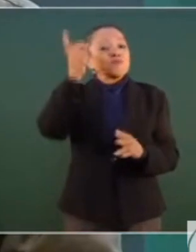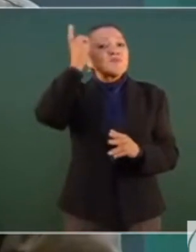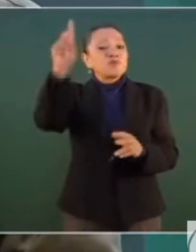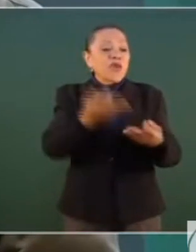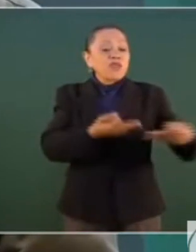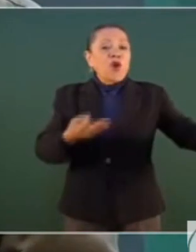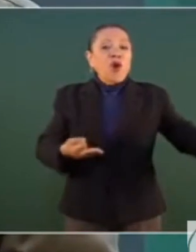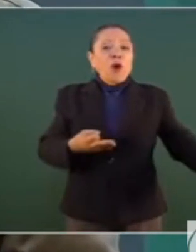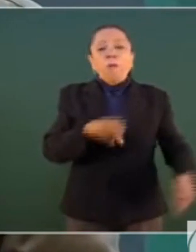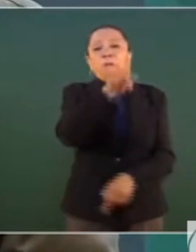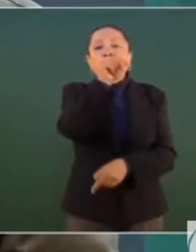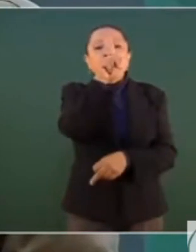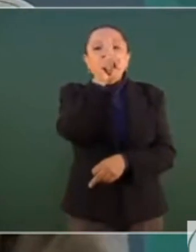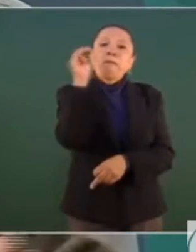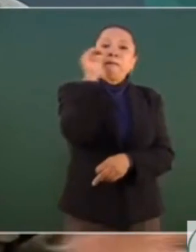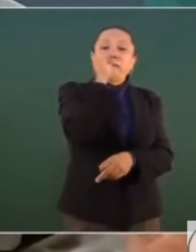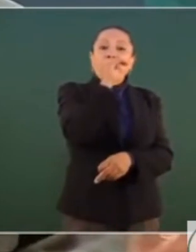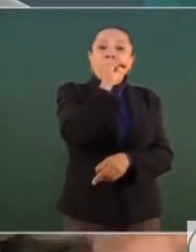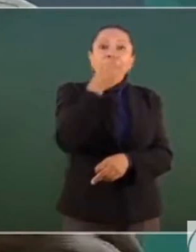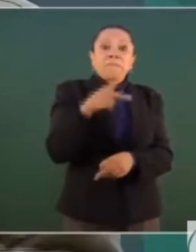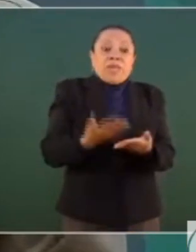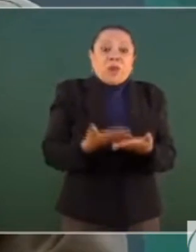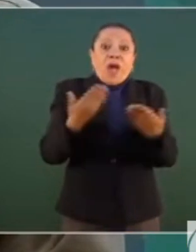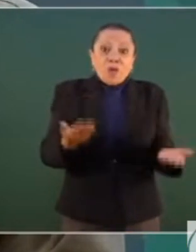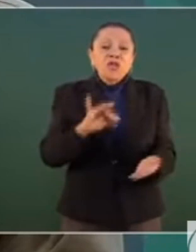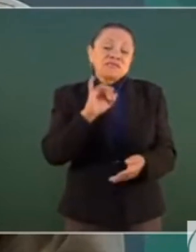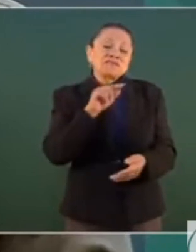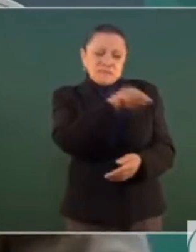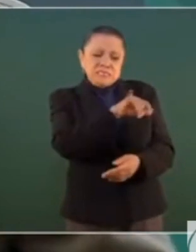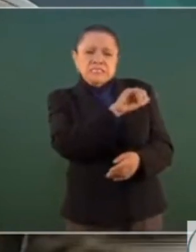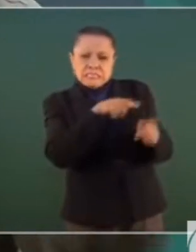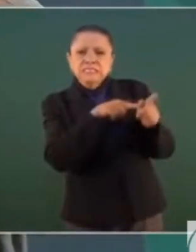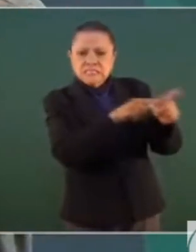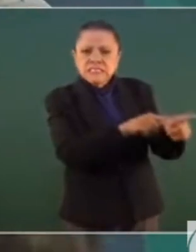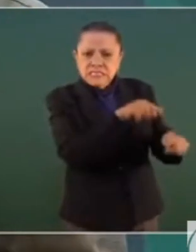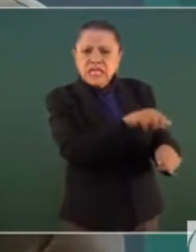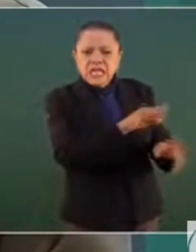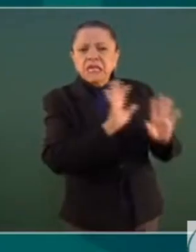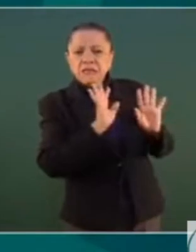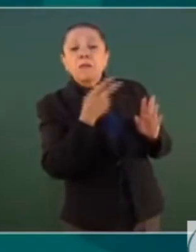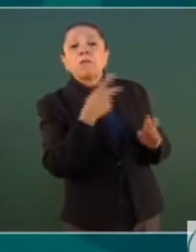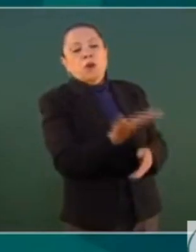Y ahora, como tienen que pagar un impuesto, las están regresando.